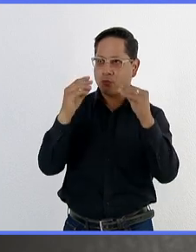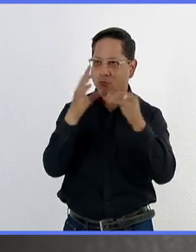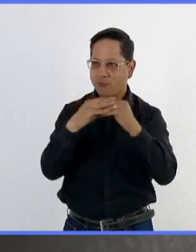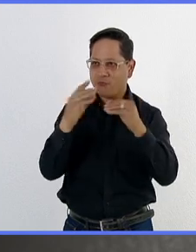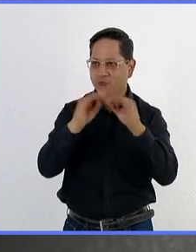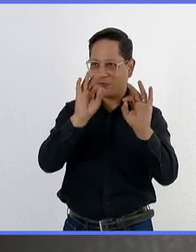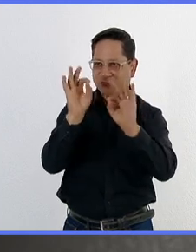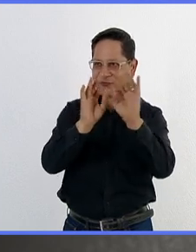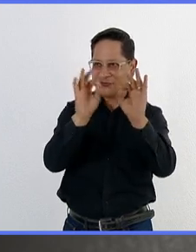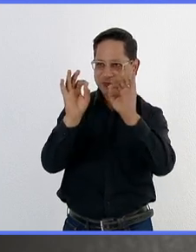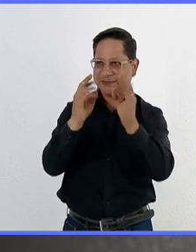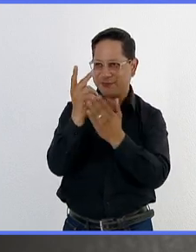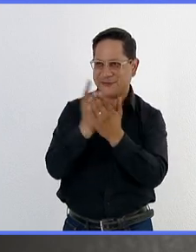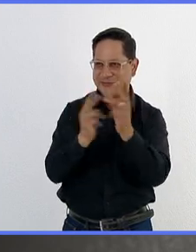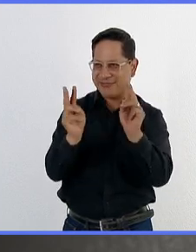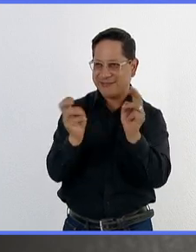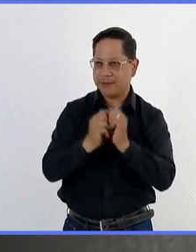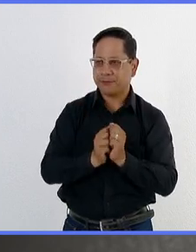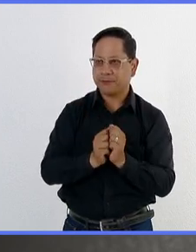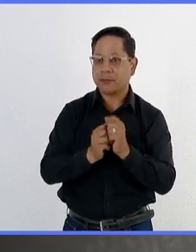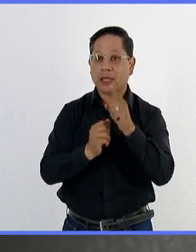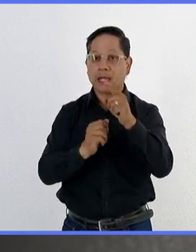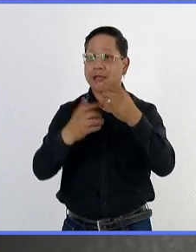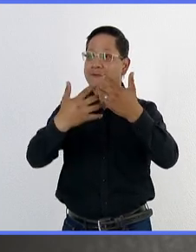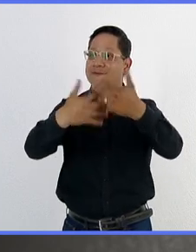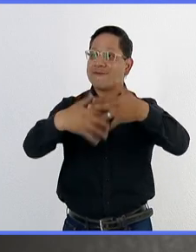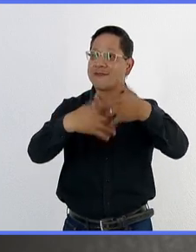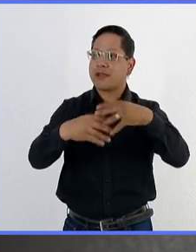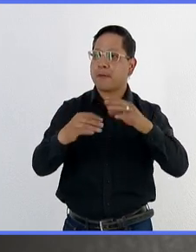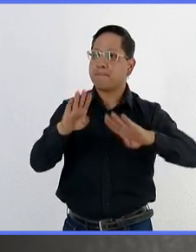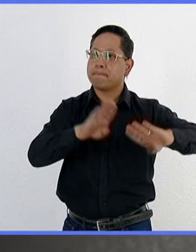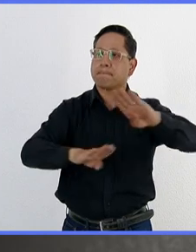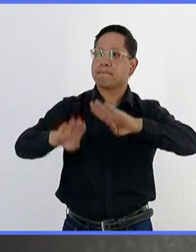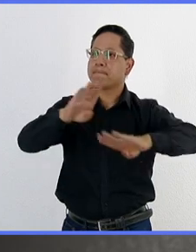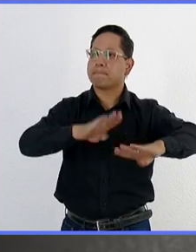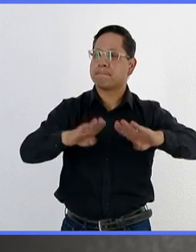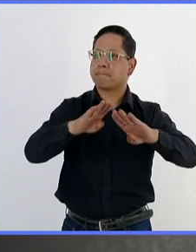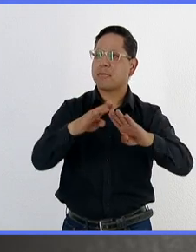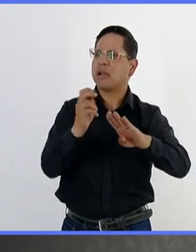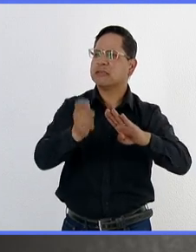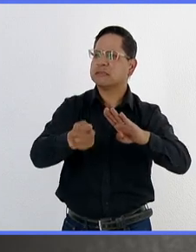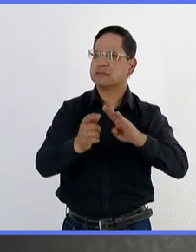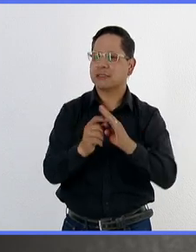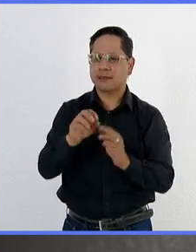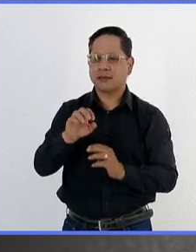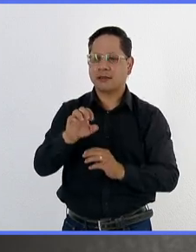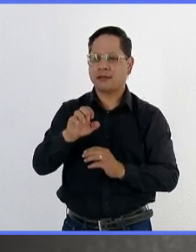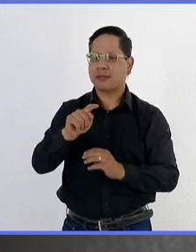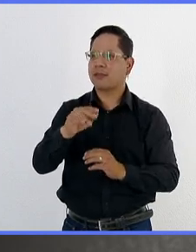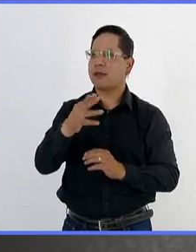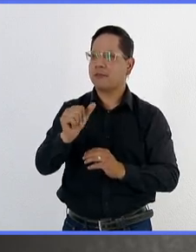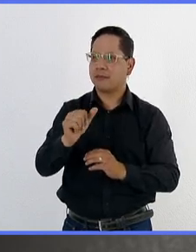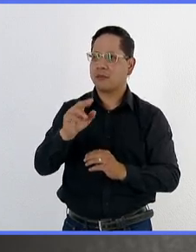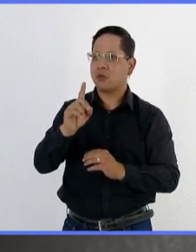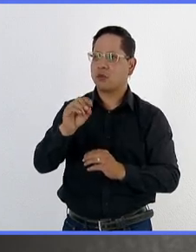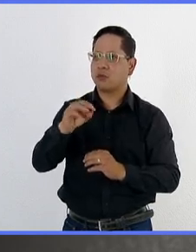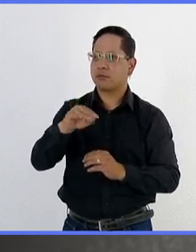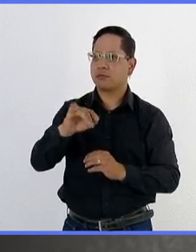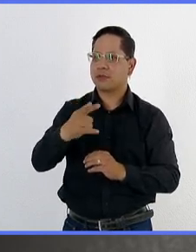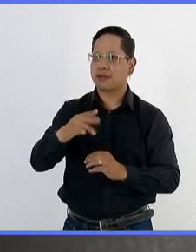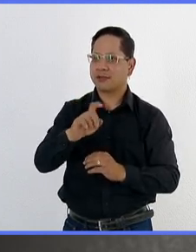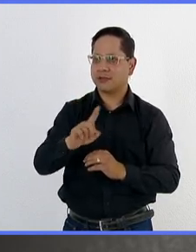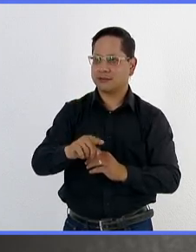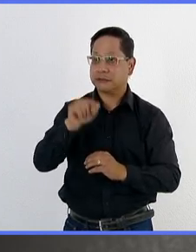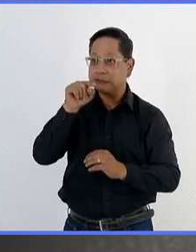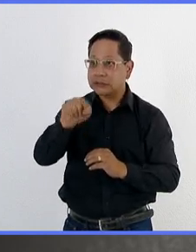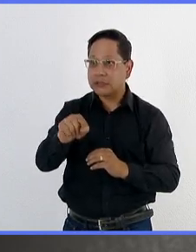del Mediterráneo. De hecho, tenemos las biofábricas de producción en Metapa y Domínguez, que es en esa frontera porque es parte del